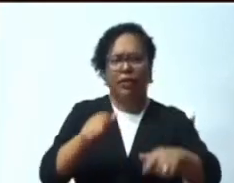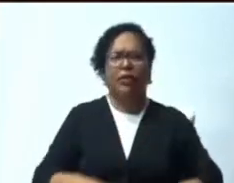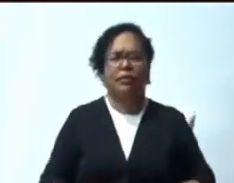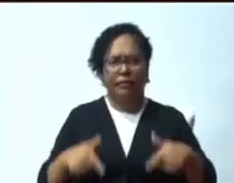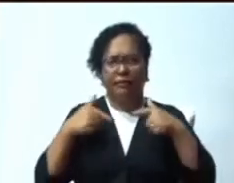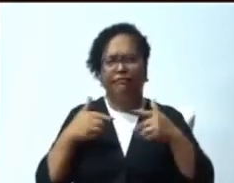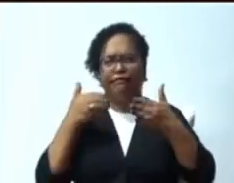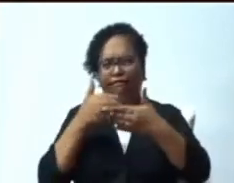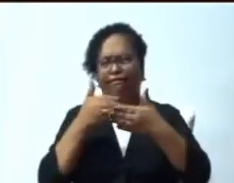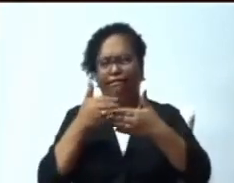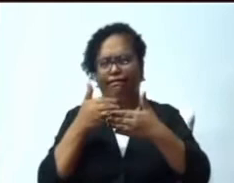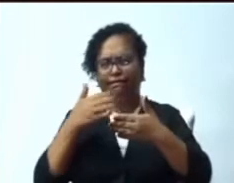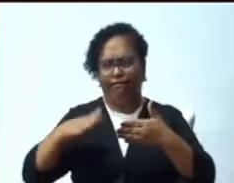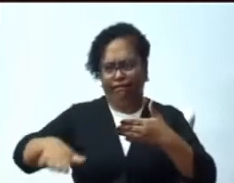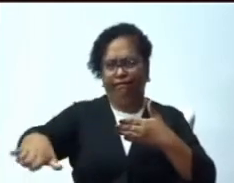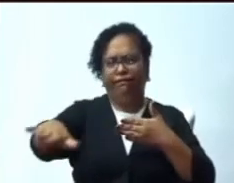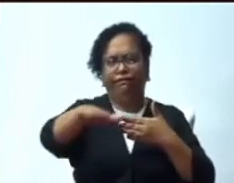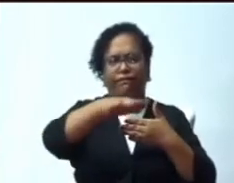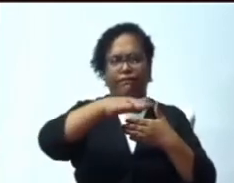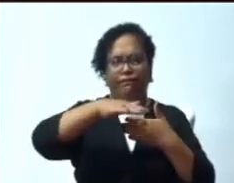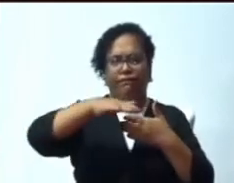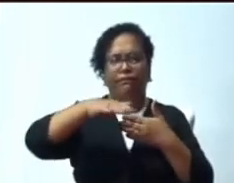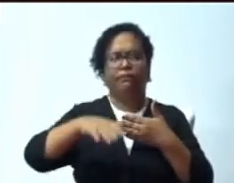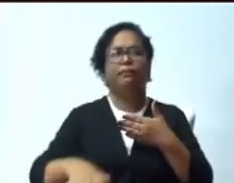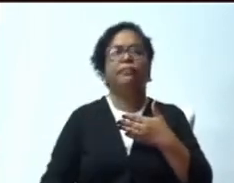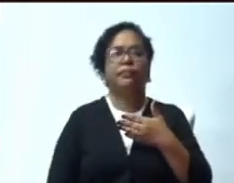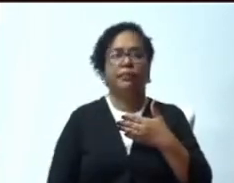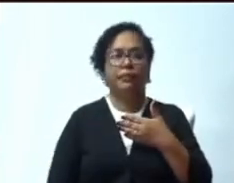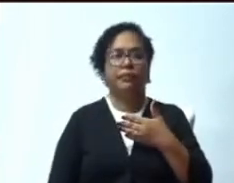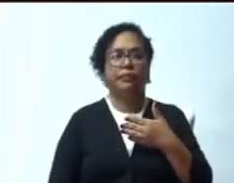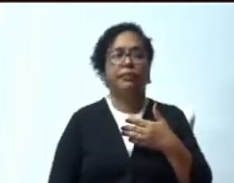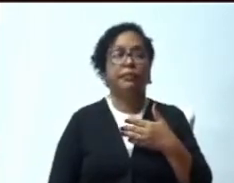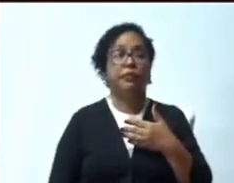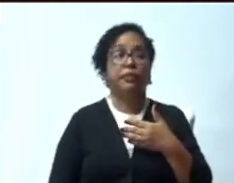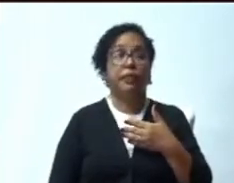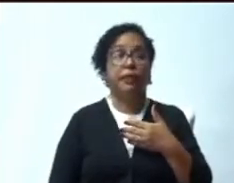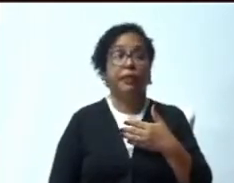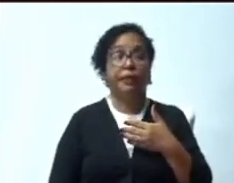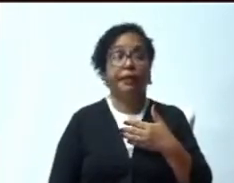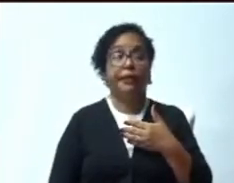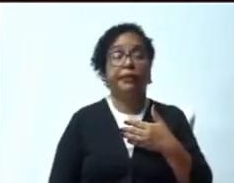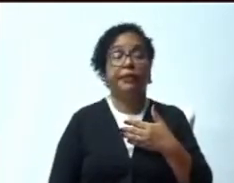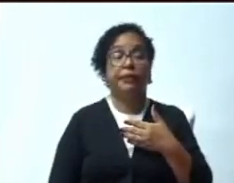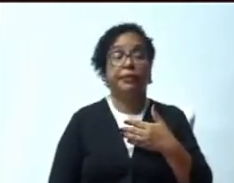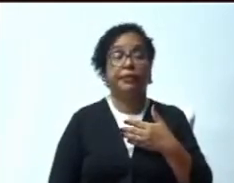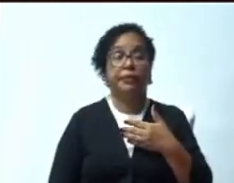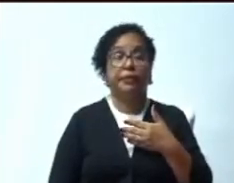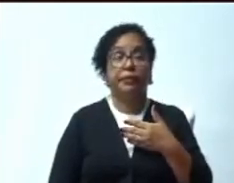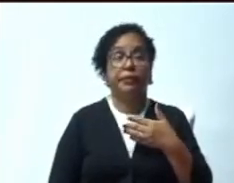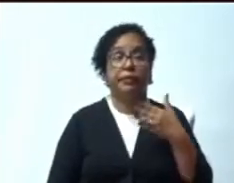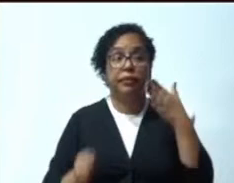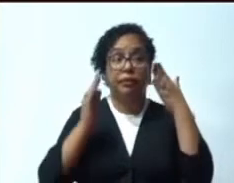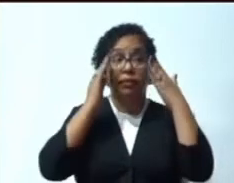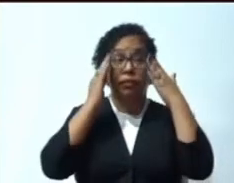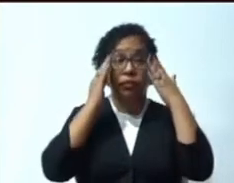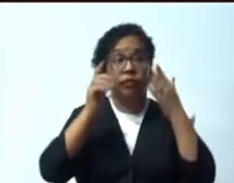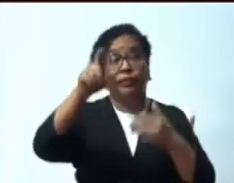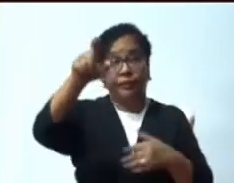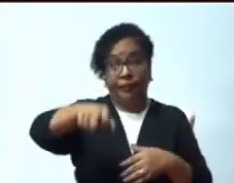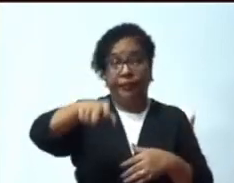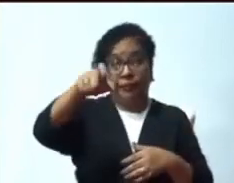por el cual es necesario que este programa